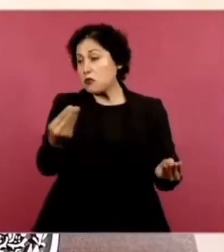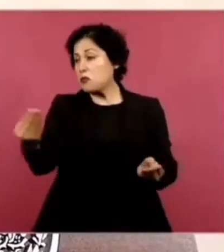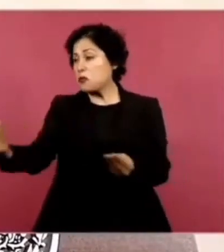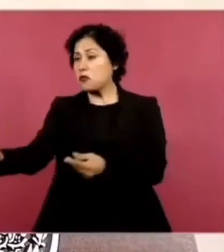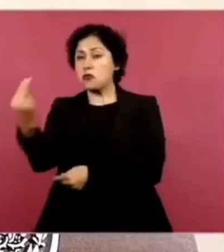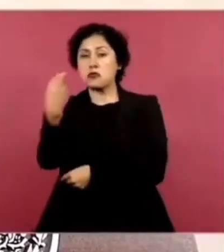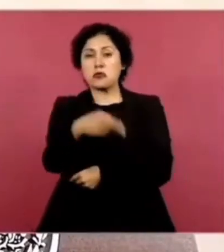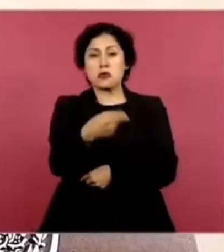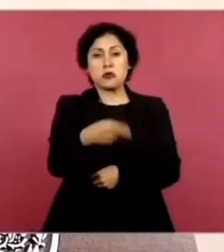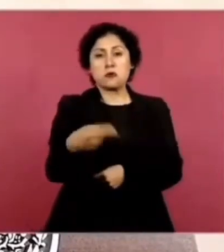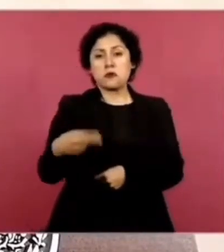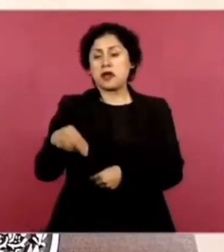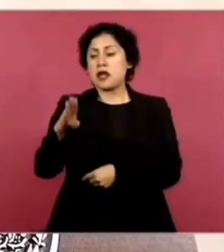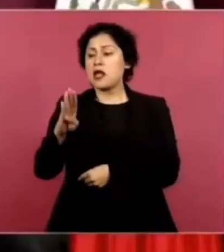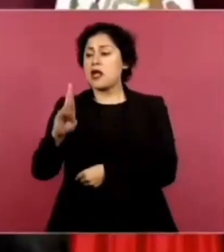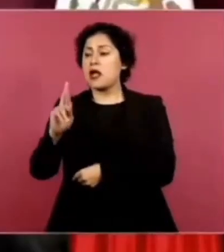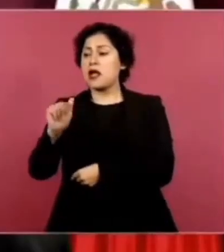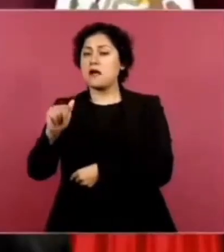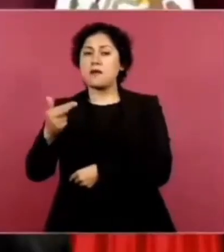Es un presidente amigo.